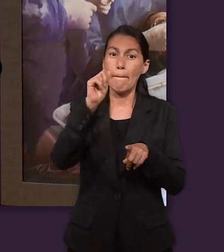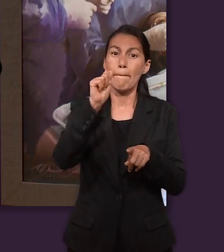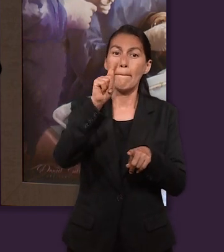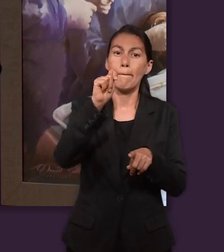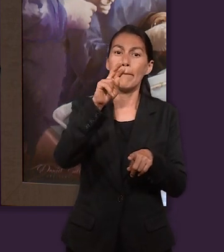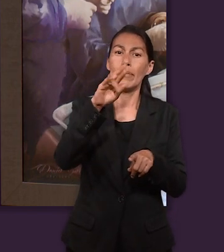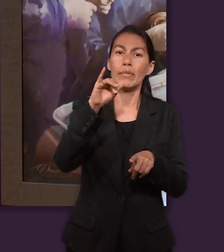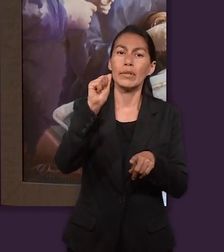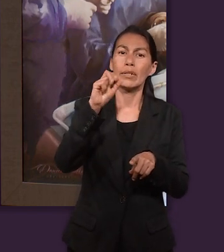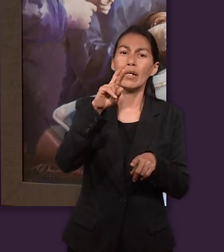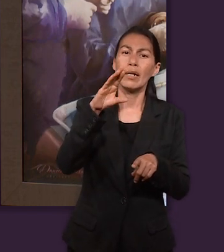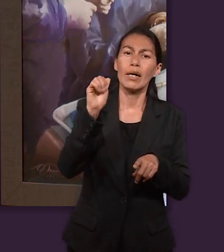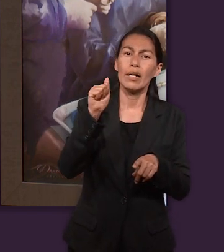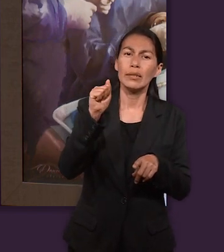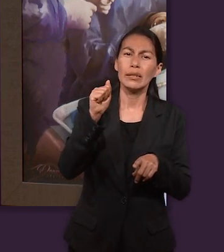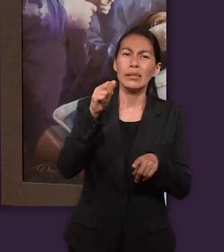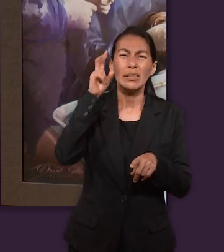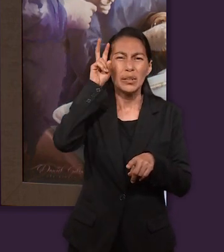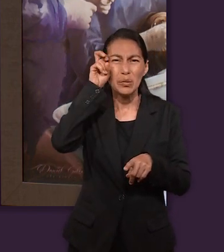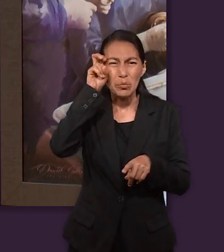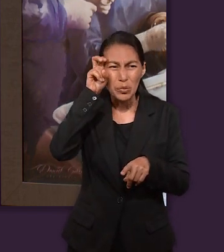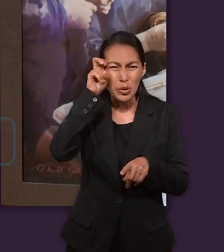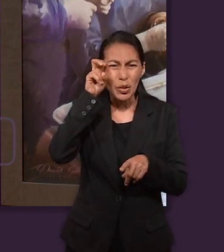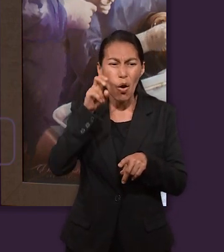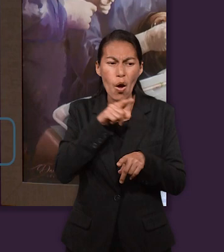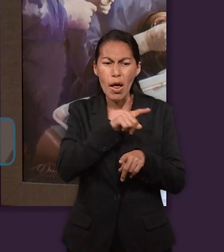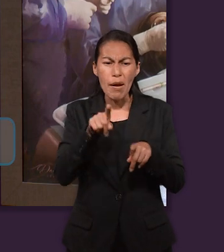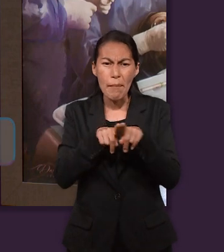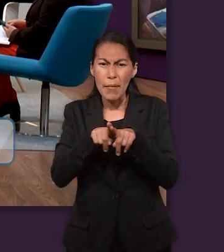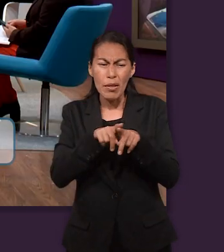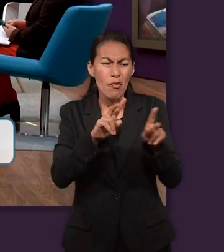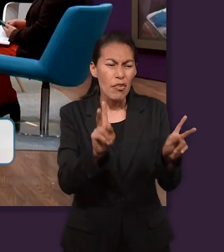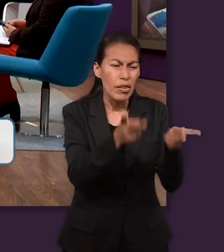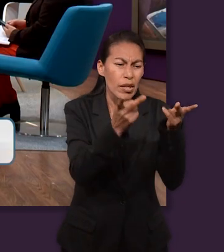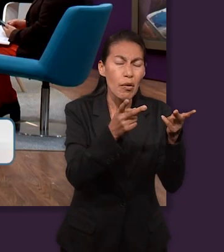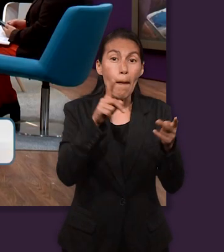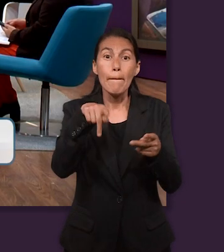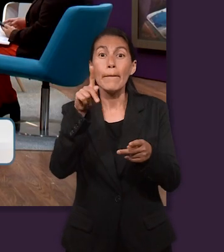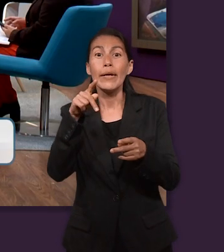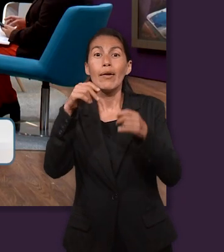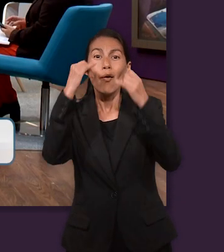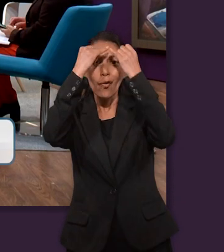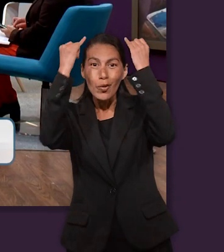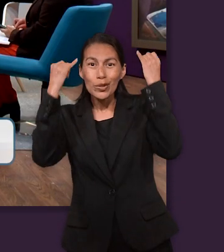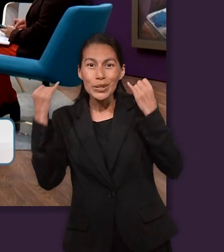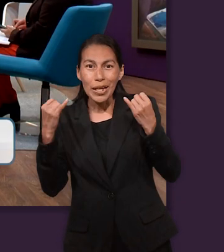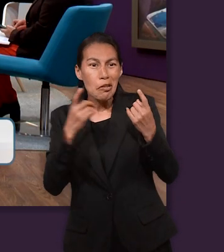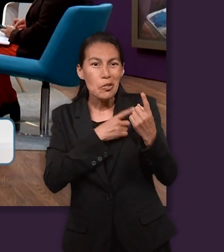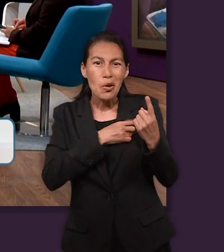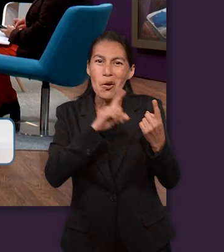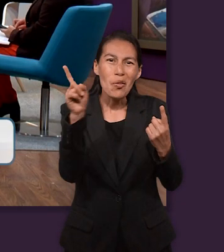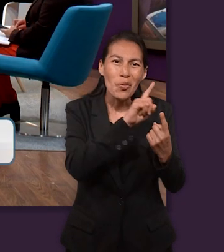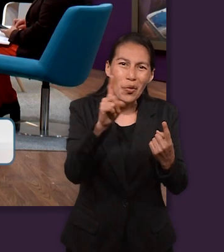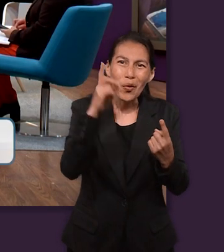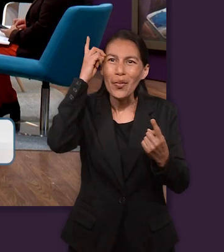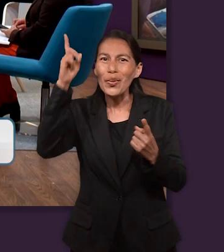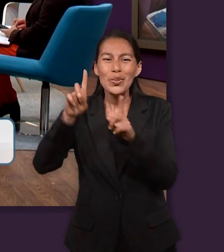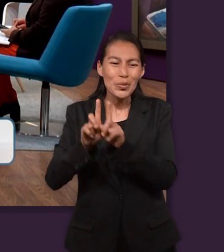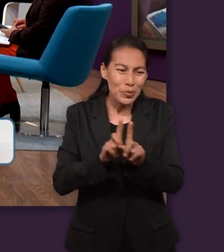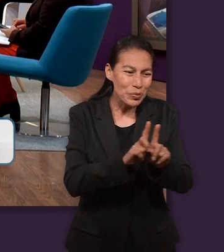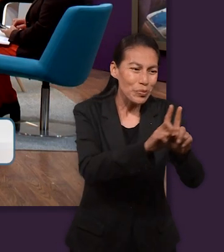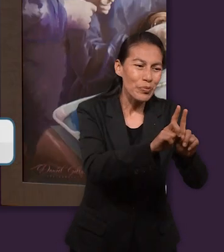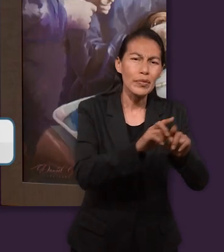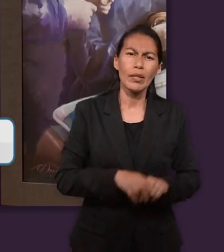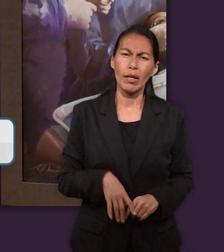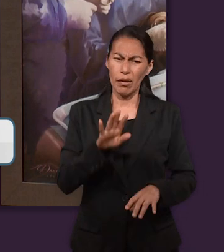capítulo 7, en el verso 9, dice, Los patriarcas movidos por envidia vendieron a José para Egipto, pero